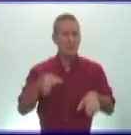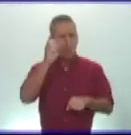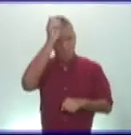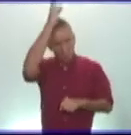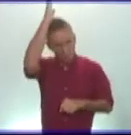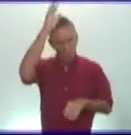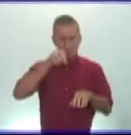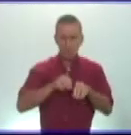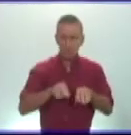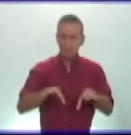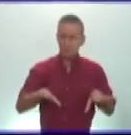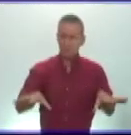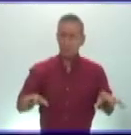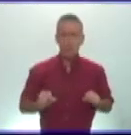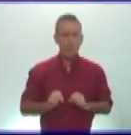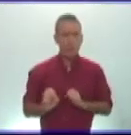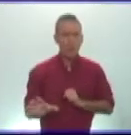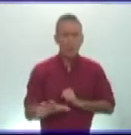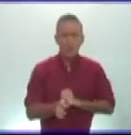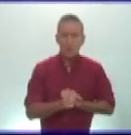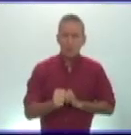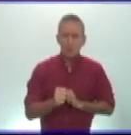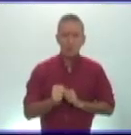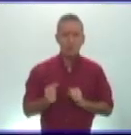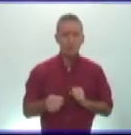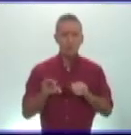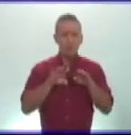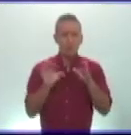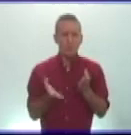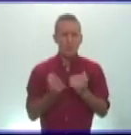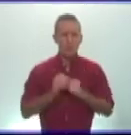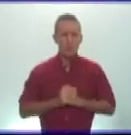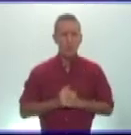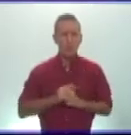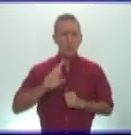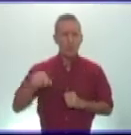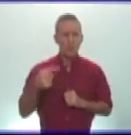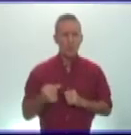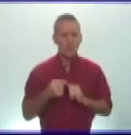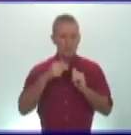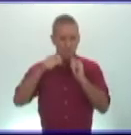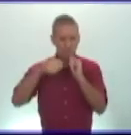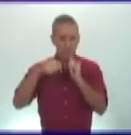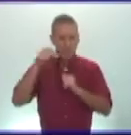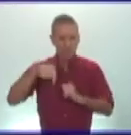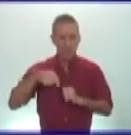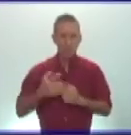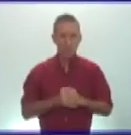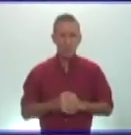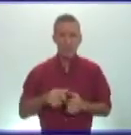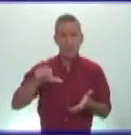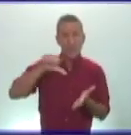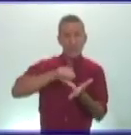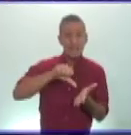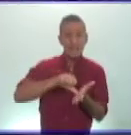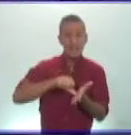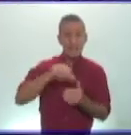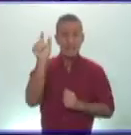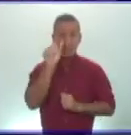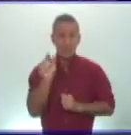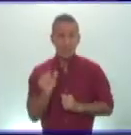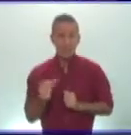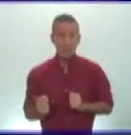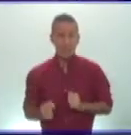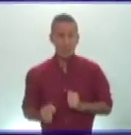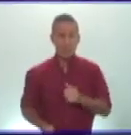mediterráneo así que les propongo entonces que veamos este material y luego nos volveremos a encontrar en el centro de italia según el mito